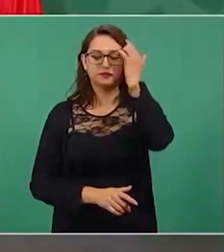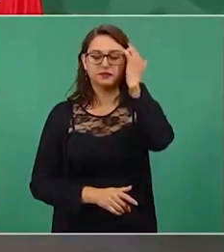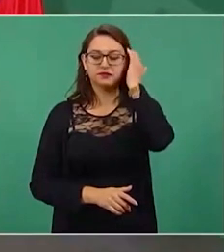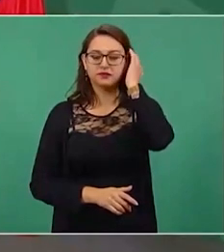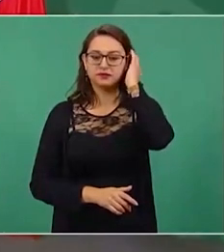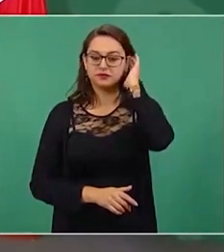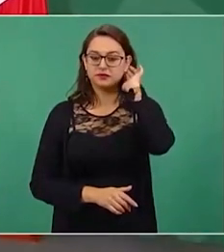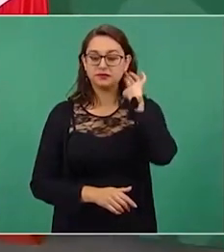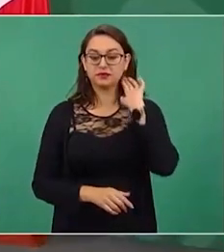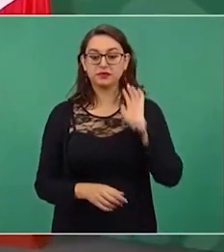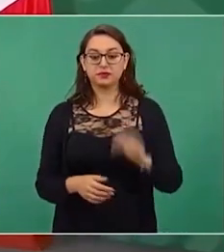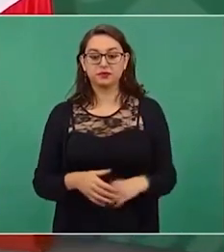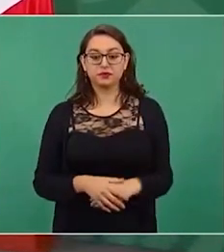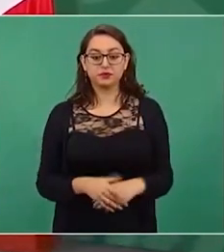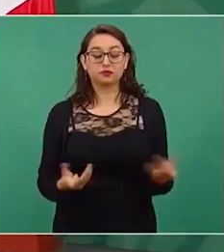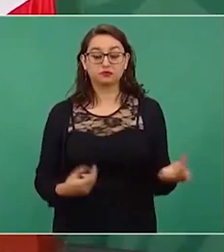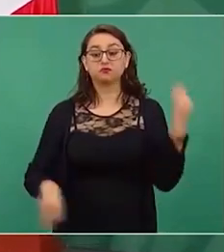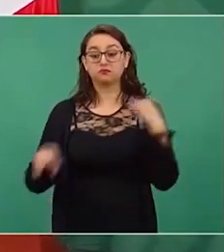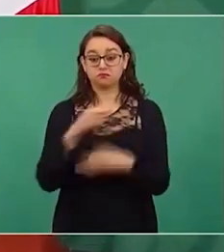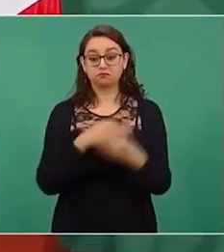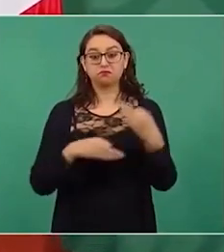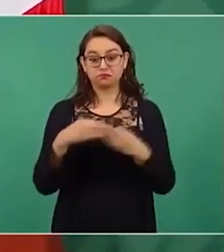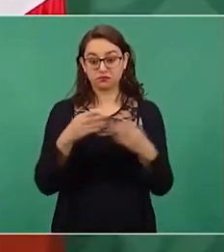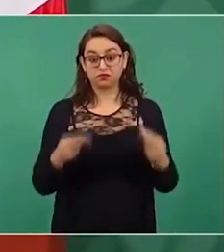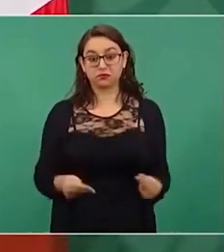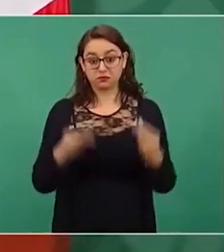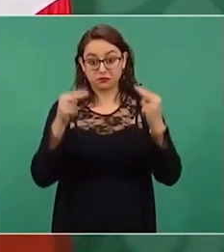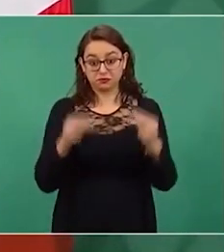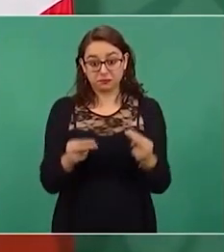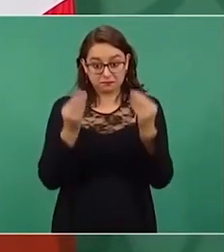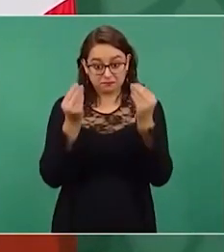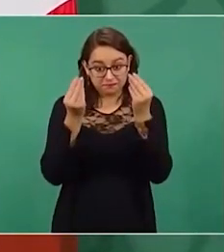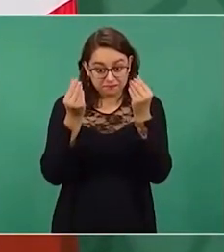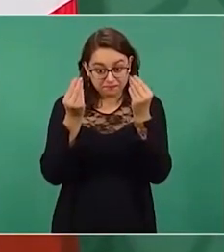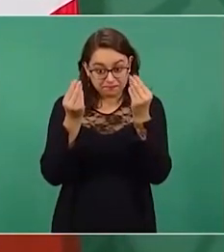Pero todo es esto, los billullos.